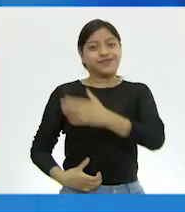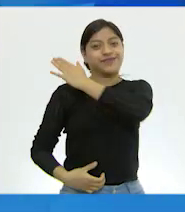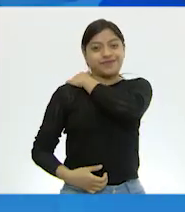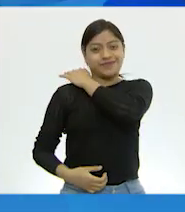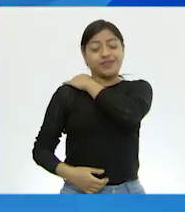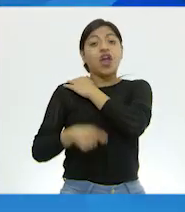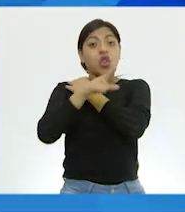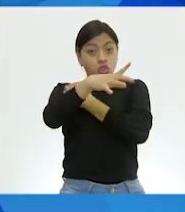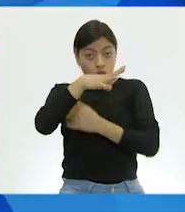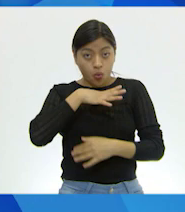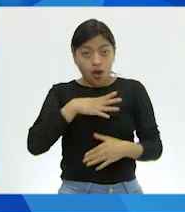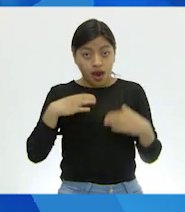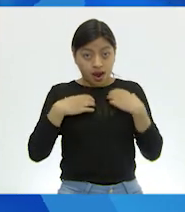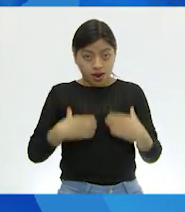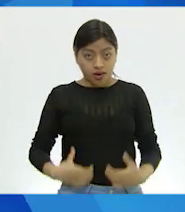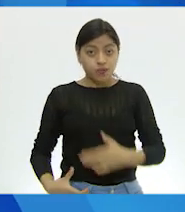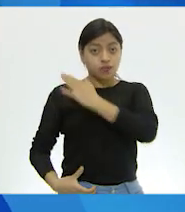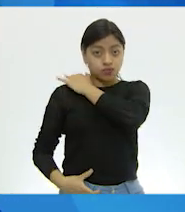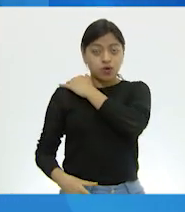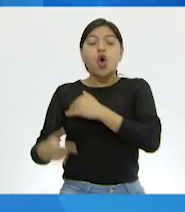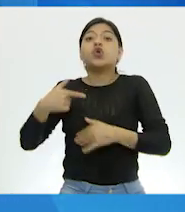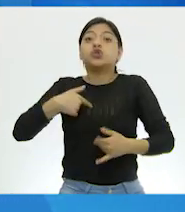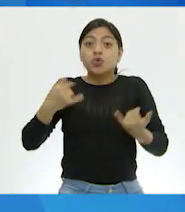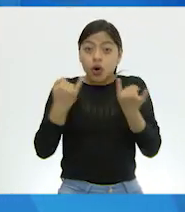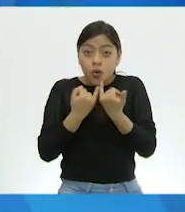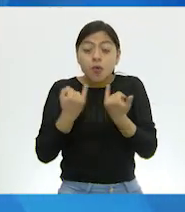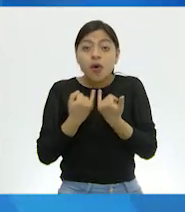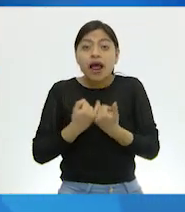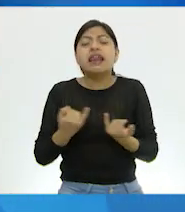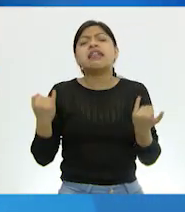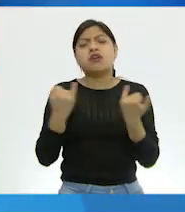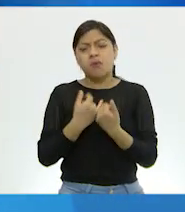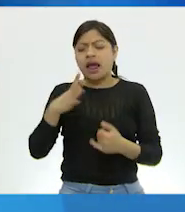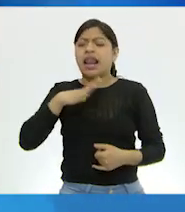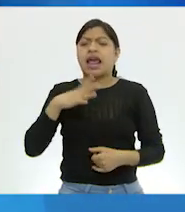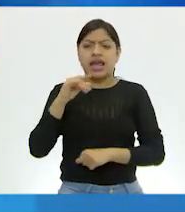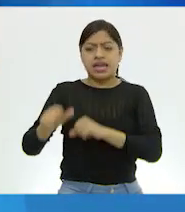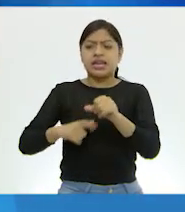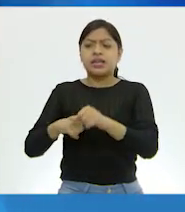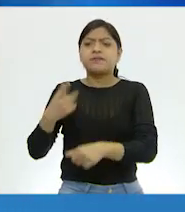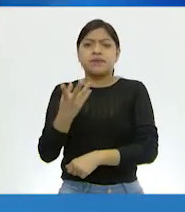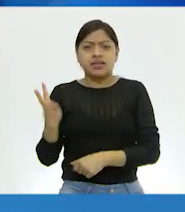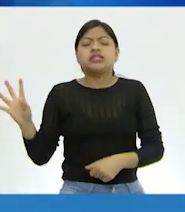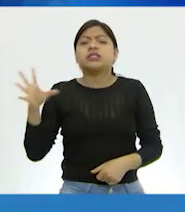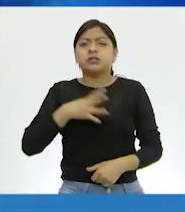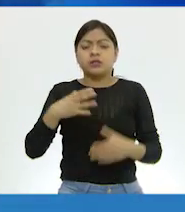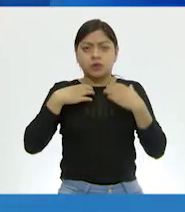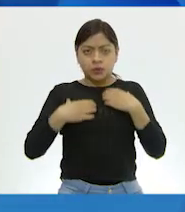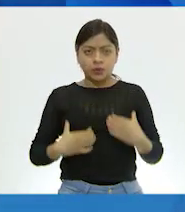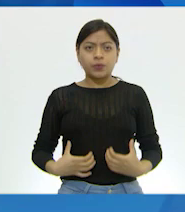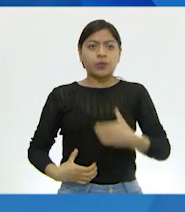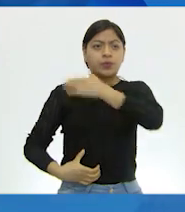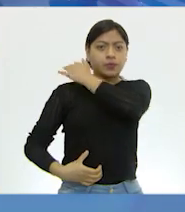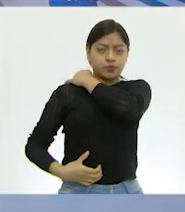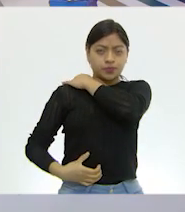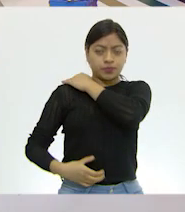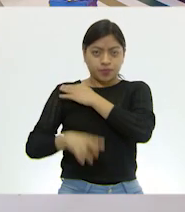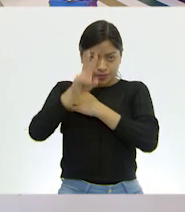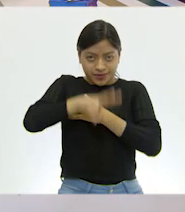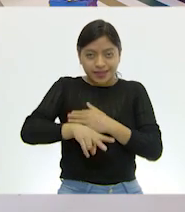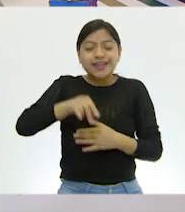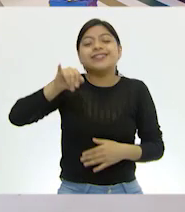¿Tú tienes pulmones? Por supuesto. Yo también y también hay muchos otros animales que tienen pulmones, ¿verdad? Sí,